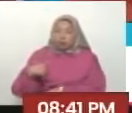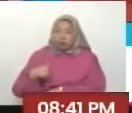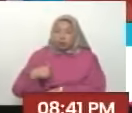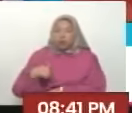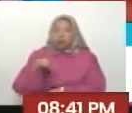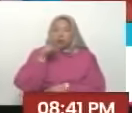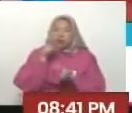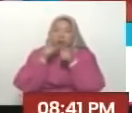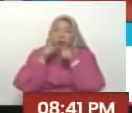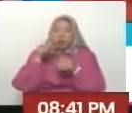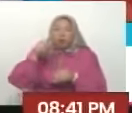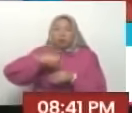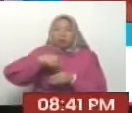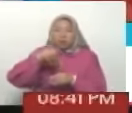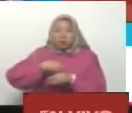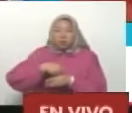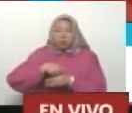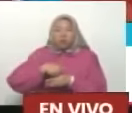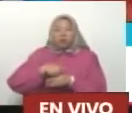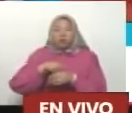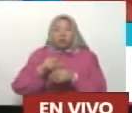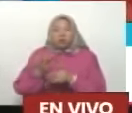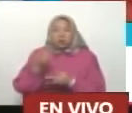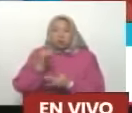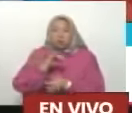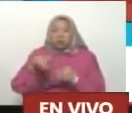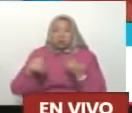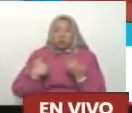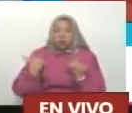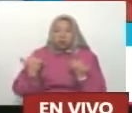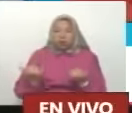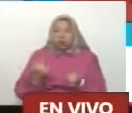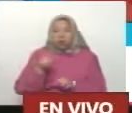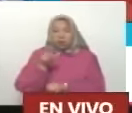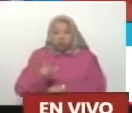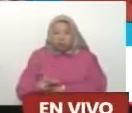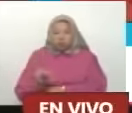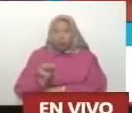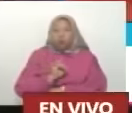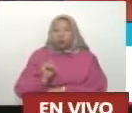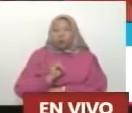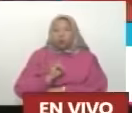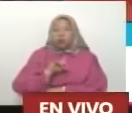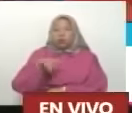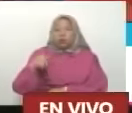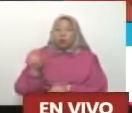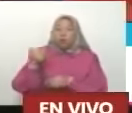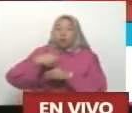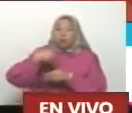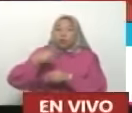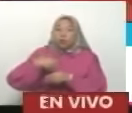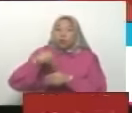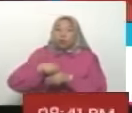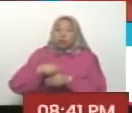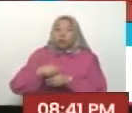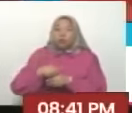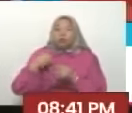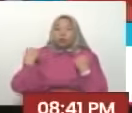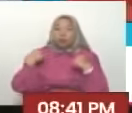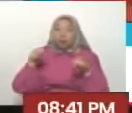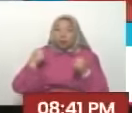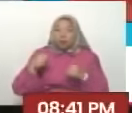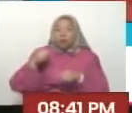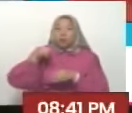consultas Todas las elecciones Los centros electorales Tienen que estar Donde vive la gente No es que la gente Se tiene que mover Para ir a votar Es que el ejercicio De